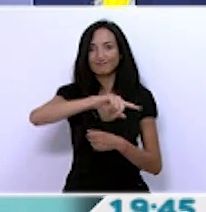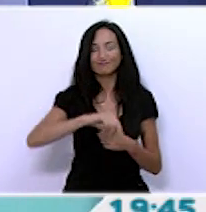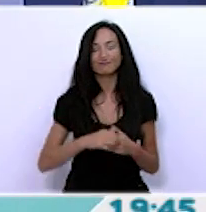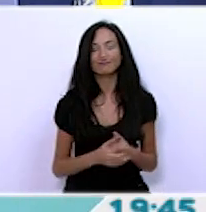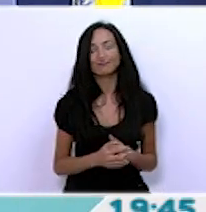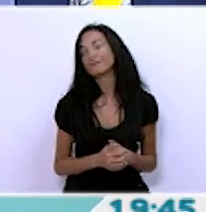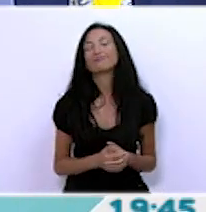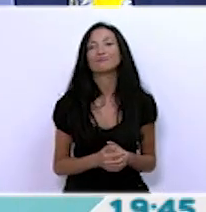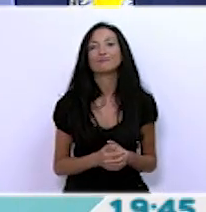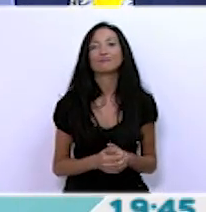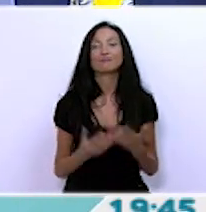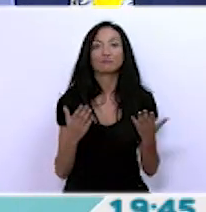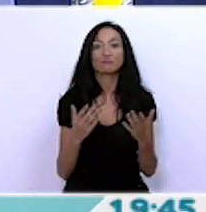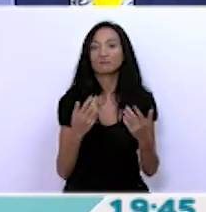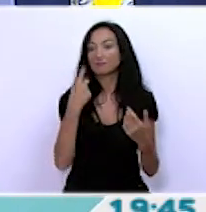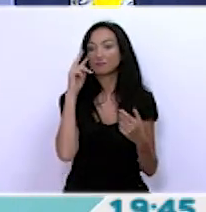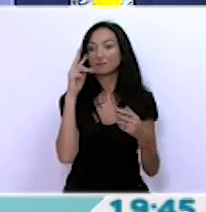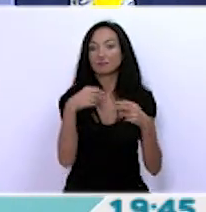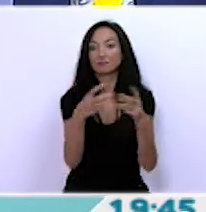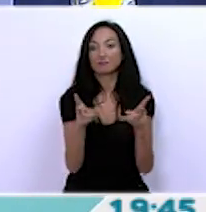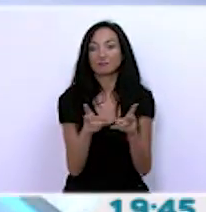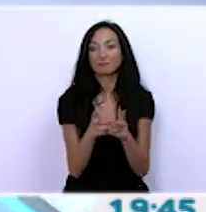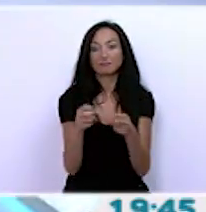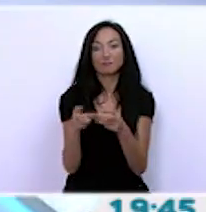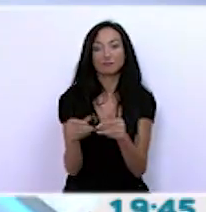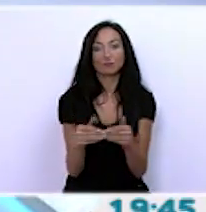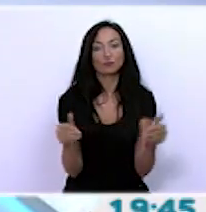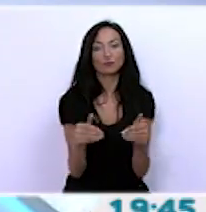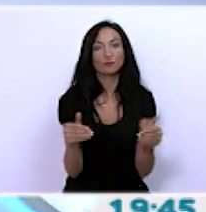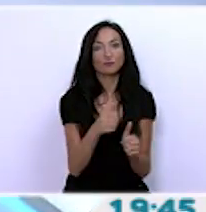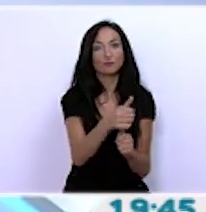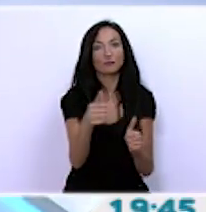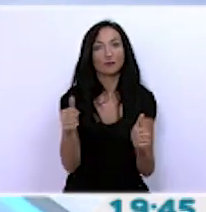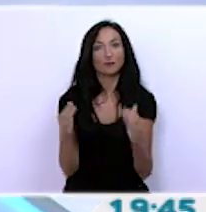próxima. Bueno, ahí tenemos todas esas piscinas que iremos inaugurando una a una en nuestras casas, no en nuestro pueblo.